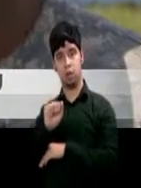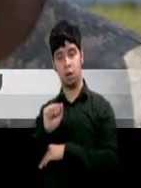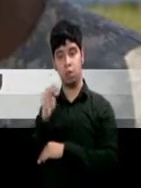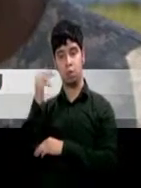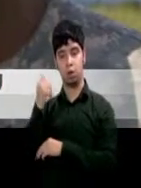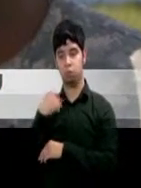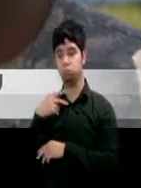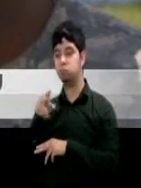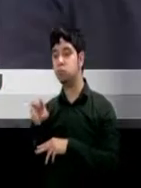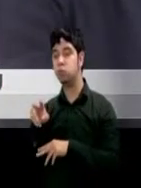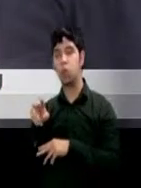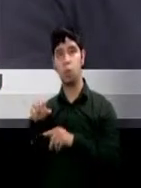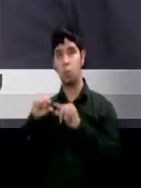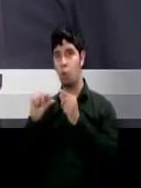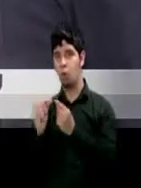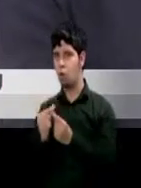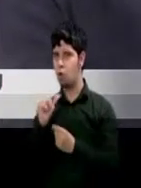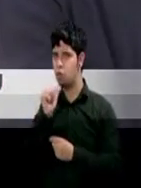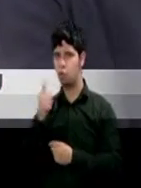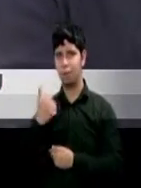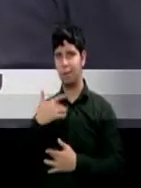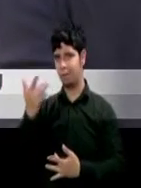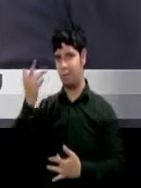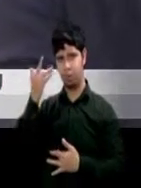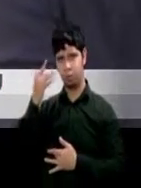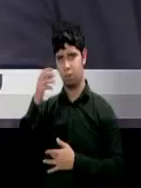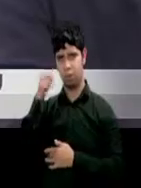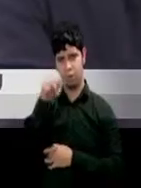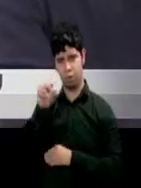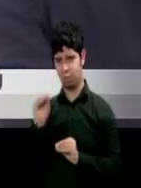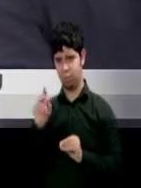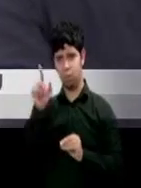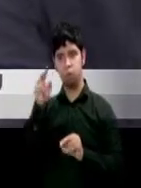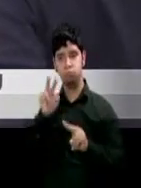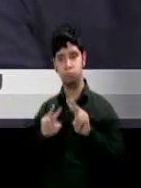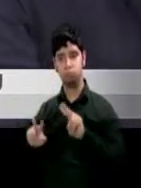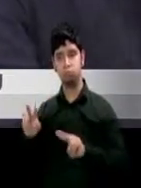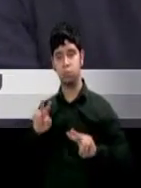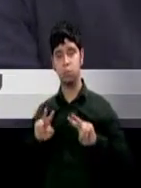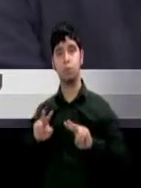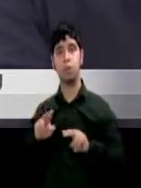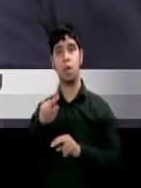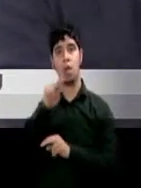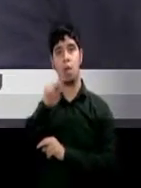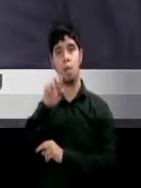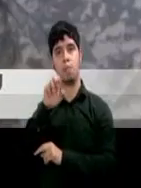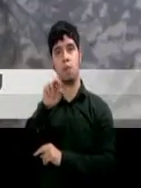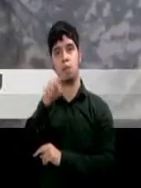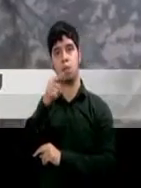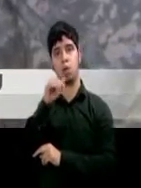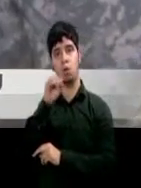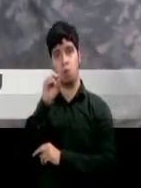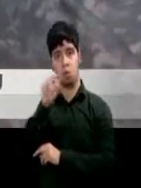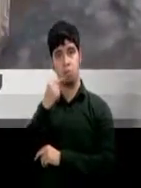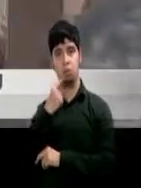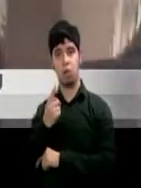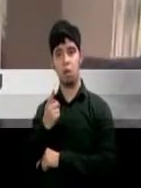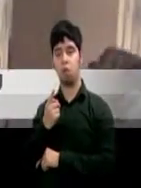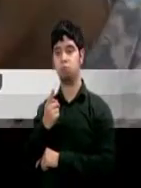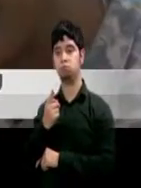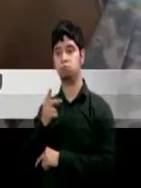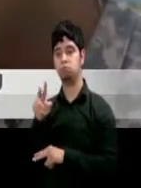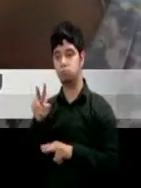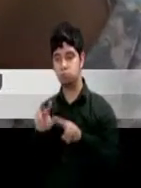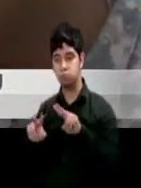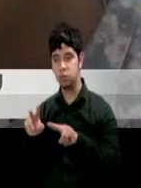integrante del grupo muestra síntomas de ébola. Oficiales del Pentágono señalaron que el equipo de soldados no está en cuarentena, sino